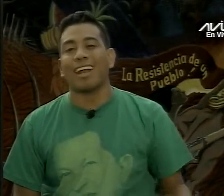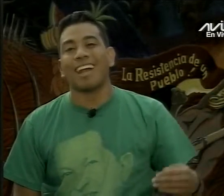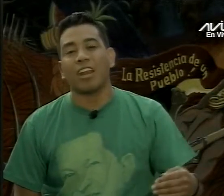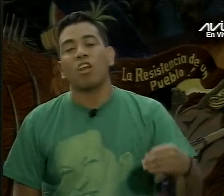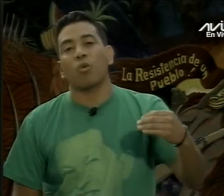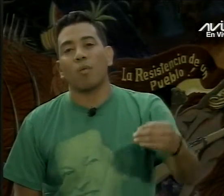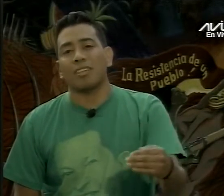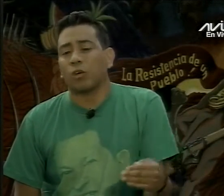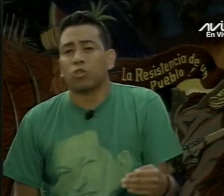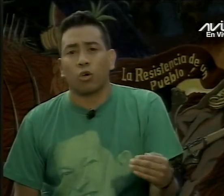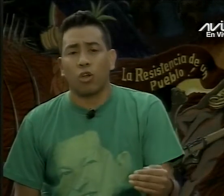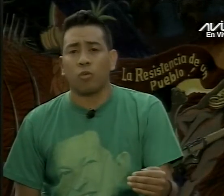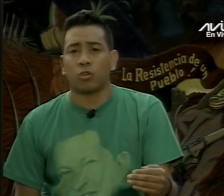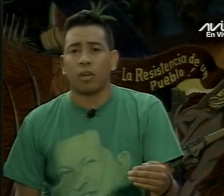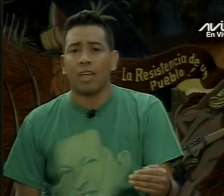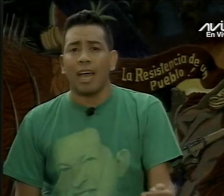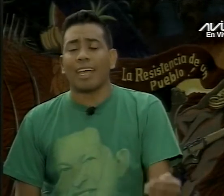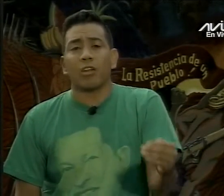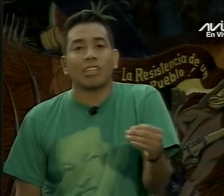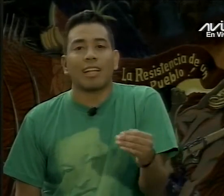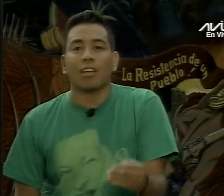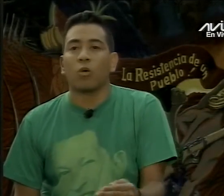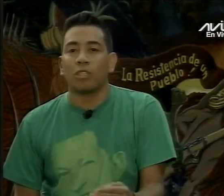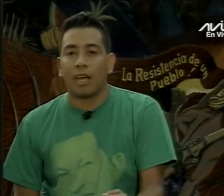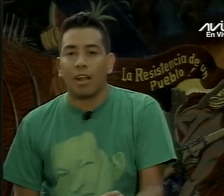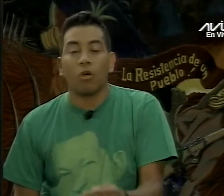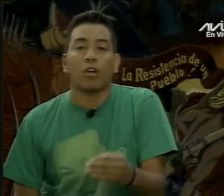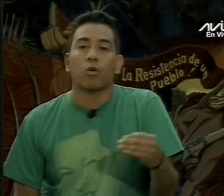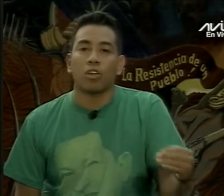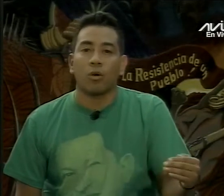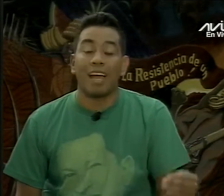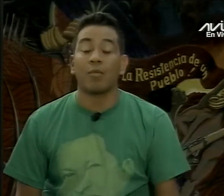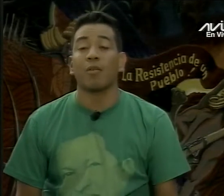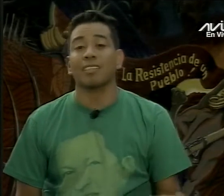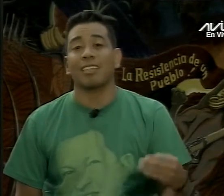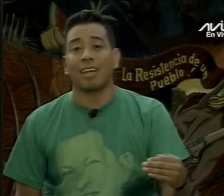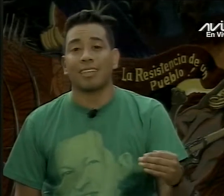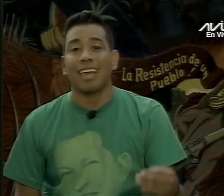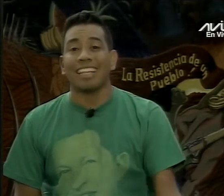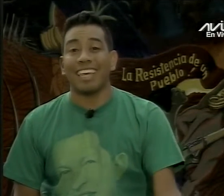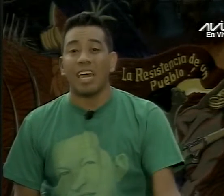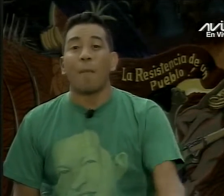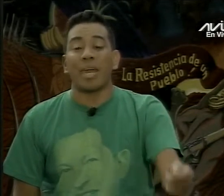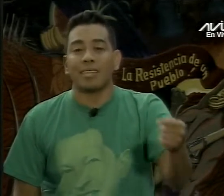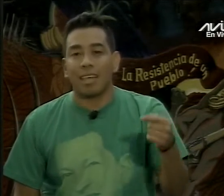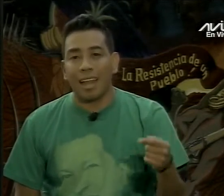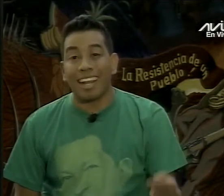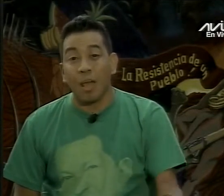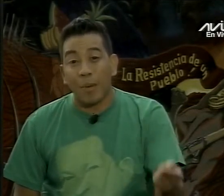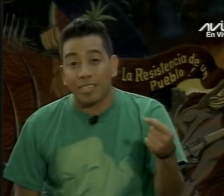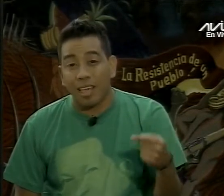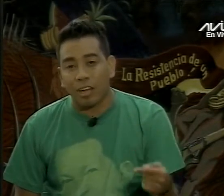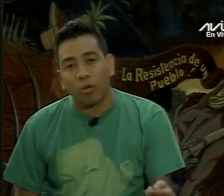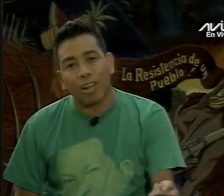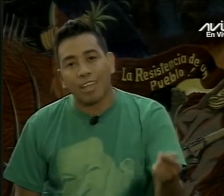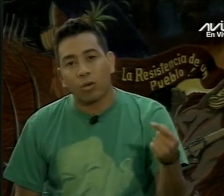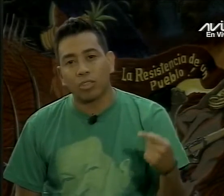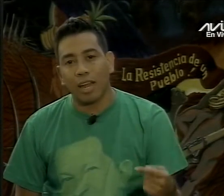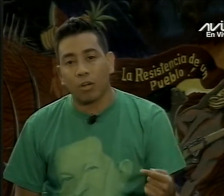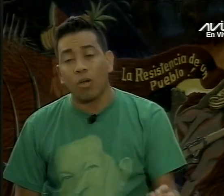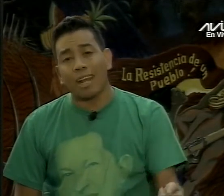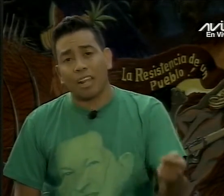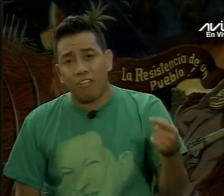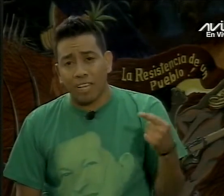y poder arrancar nuevamente con todos los motores. Aquí no se trata de ocultar lo que ha ocurrido, aquí más bien se trata de pensar, repensarnos,